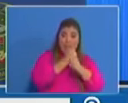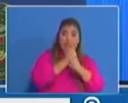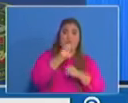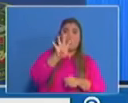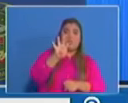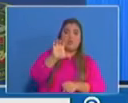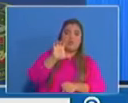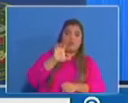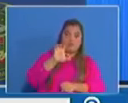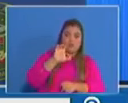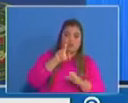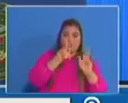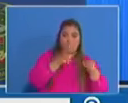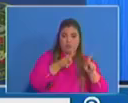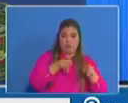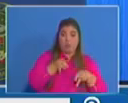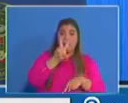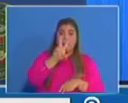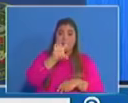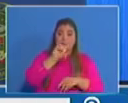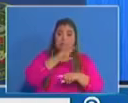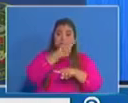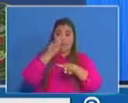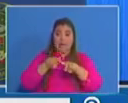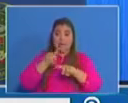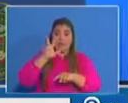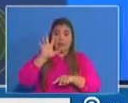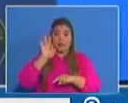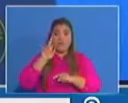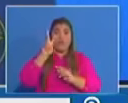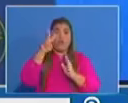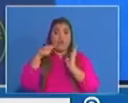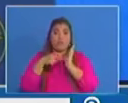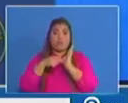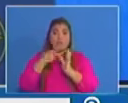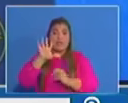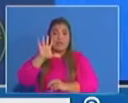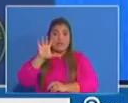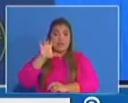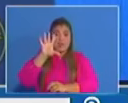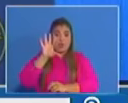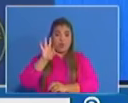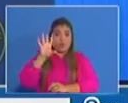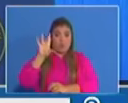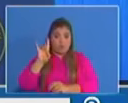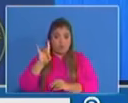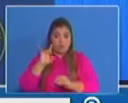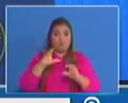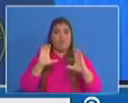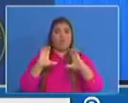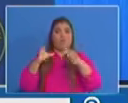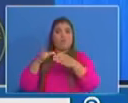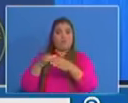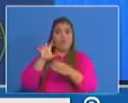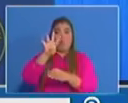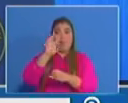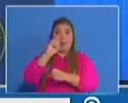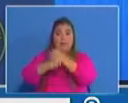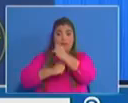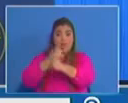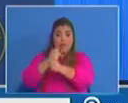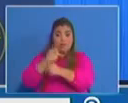20 a 39 años, 2.598, de 40 a 59